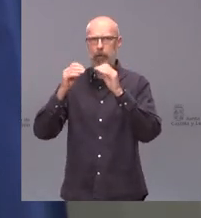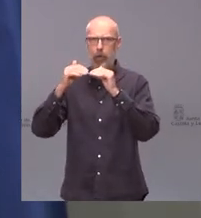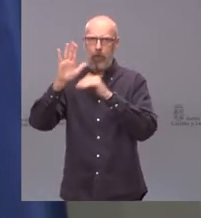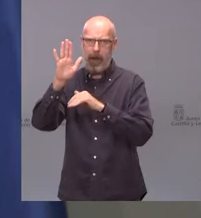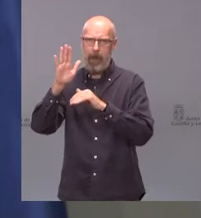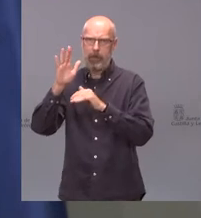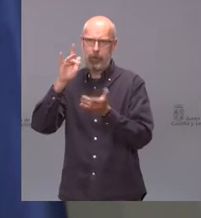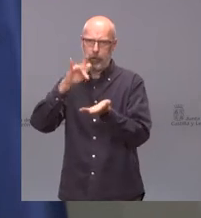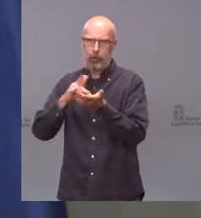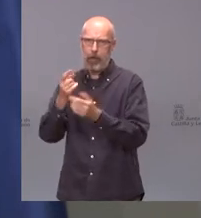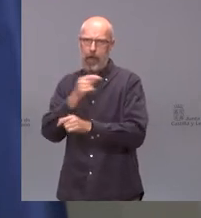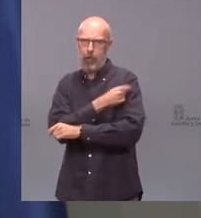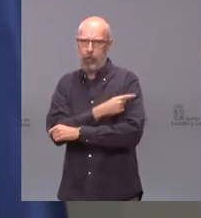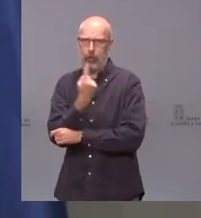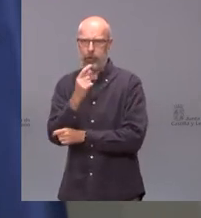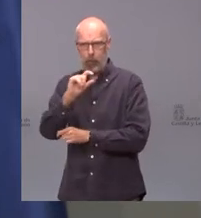una dosis,